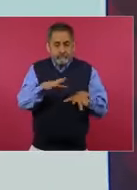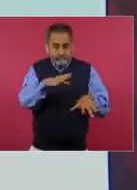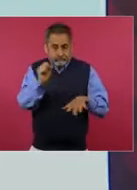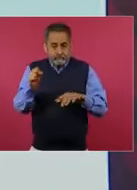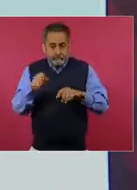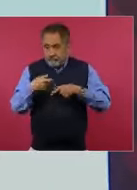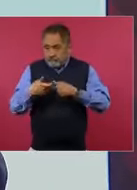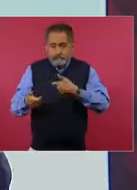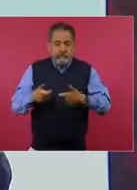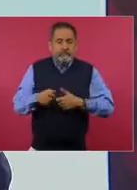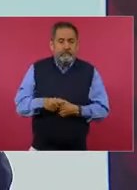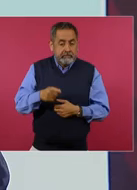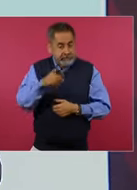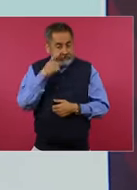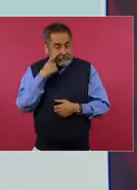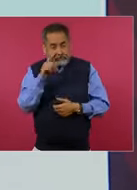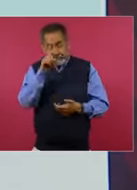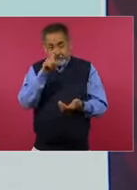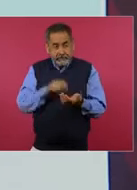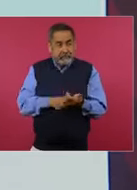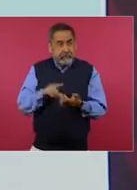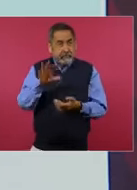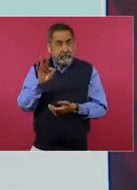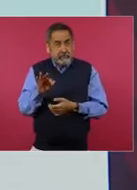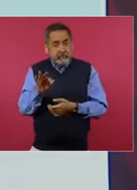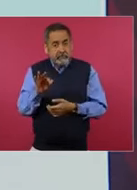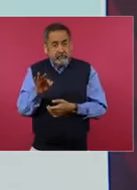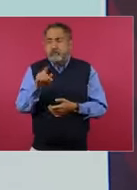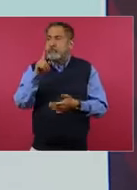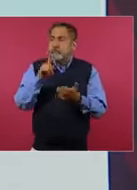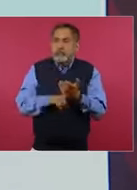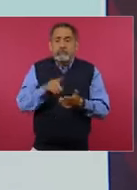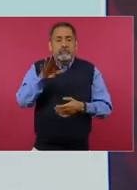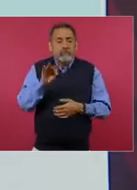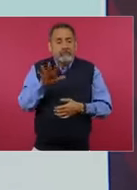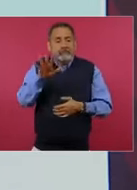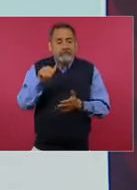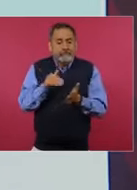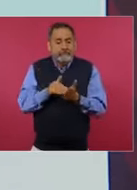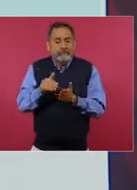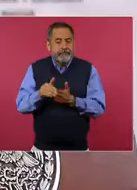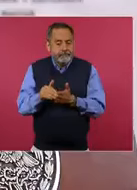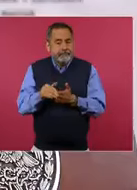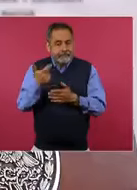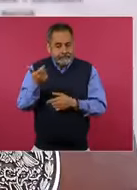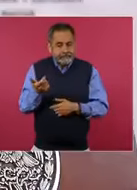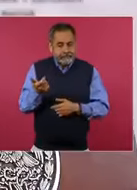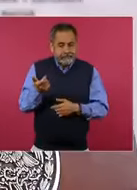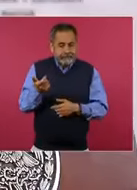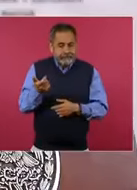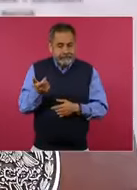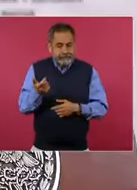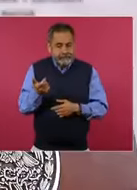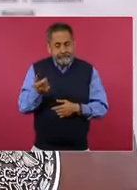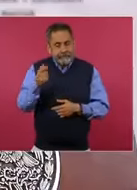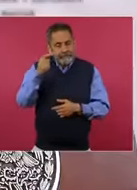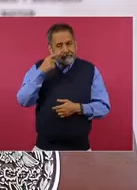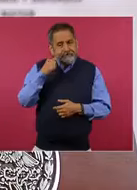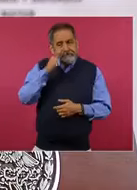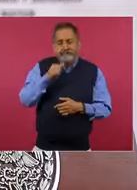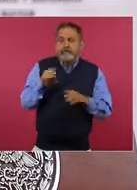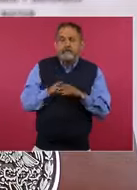Ejercer mil 45 millones de pesos de manera tradicional,